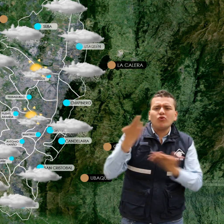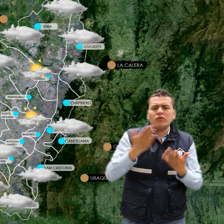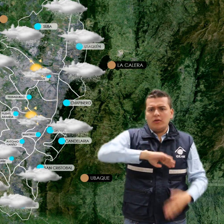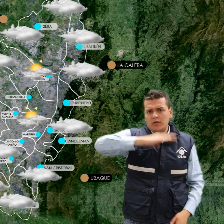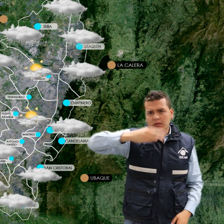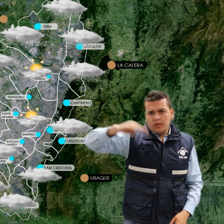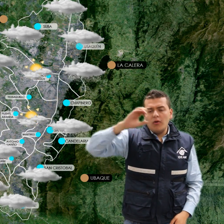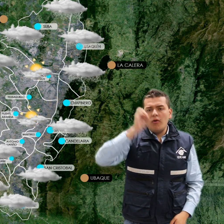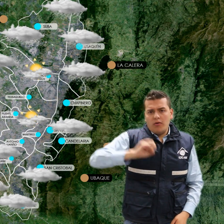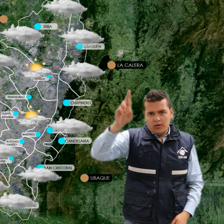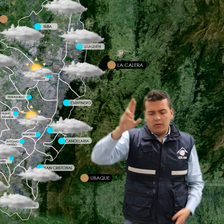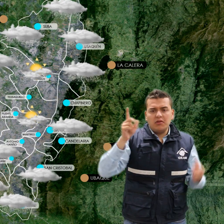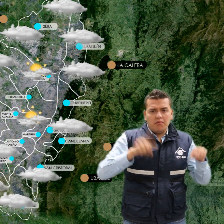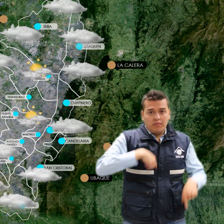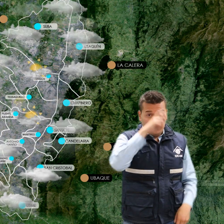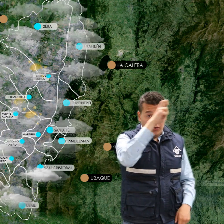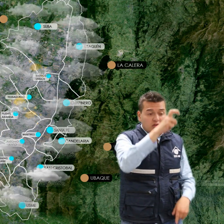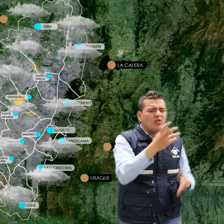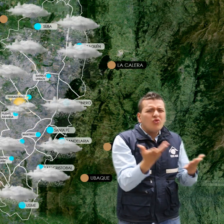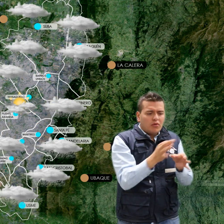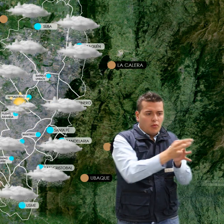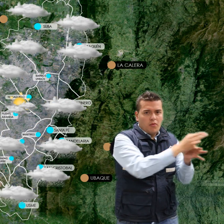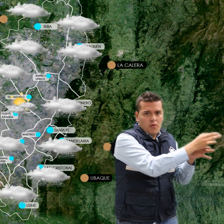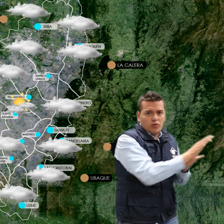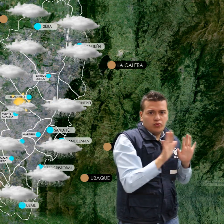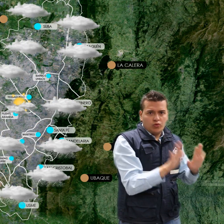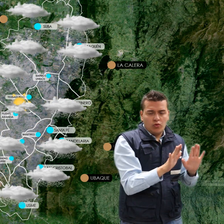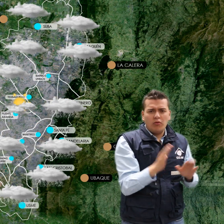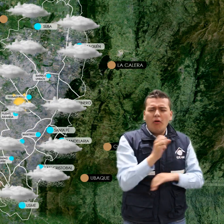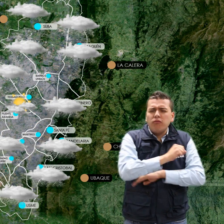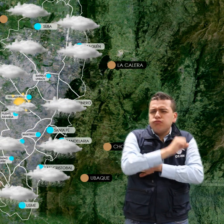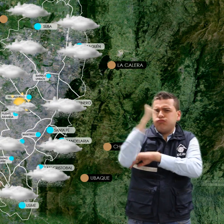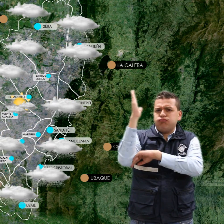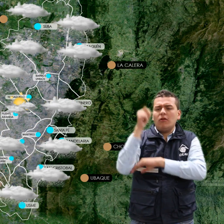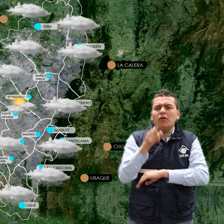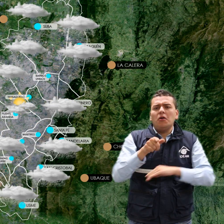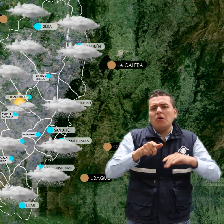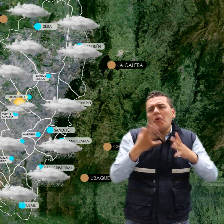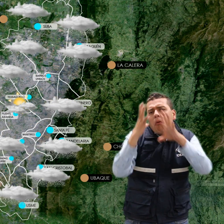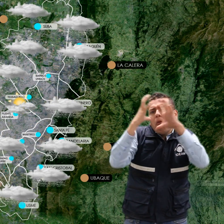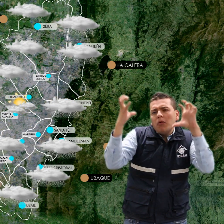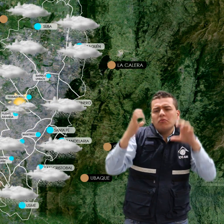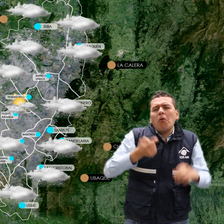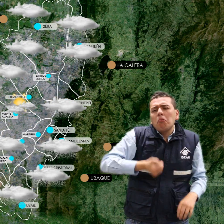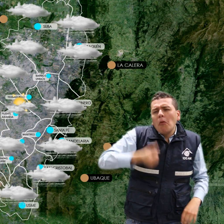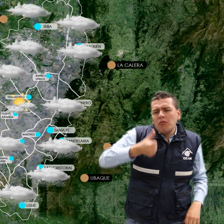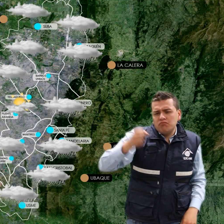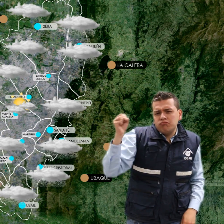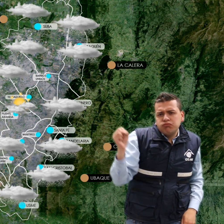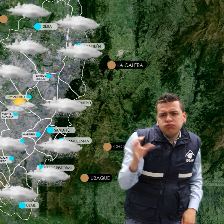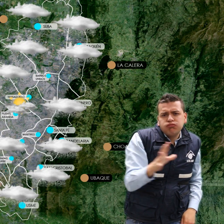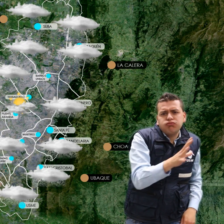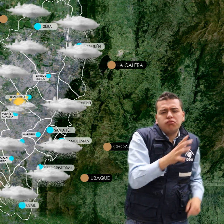orientales y la parte norte de la sabana. Hacia el mediodía, condiciones de nubosas con intervalos soleados. Al finalizar la